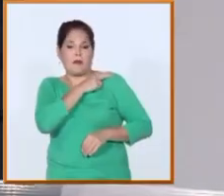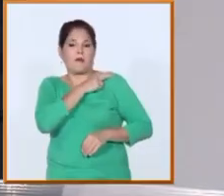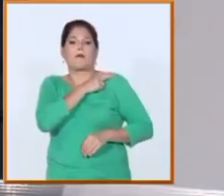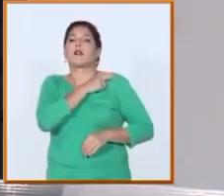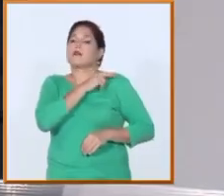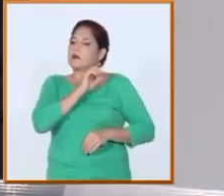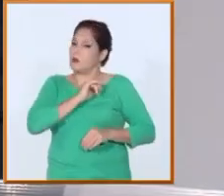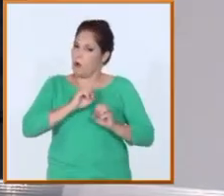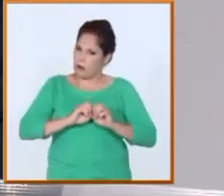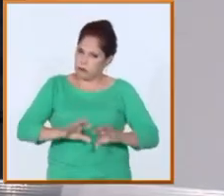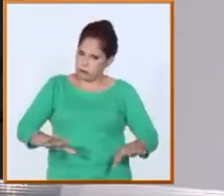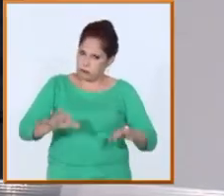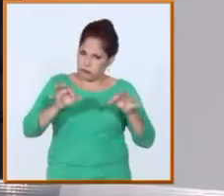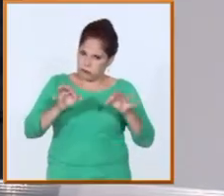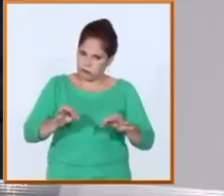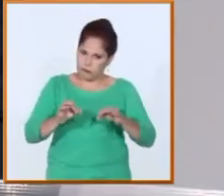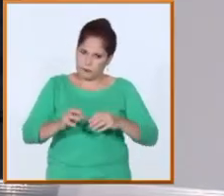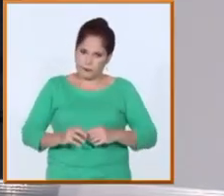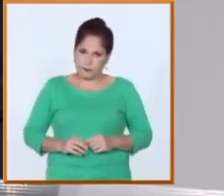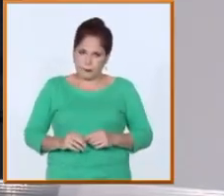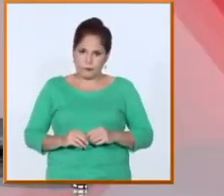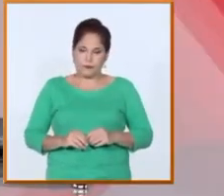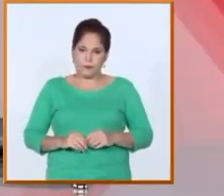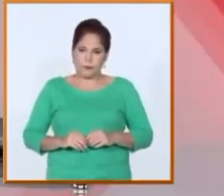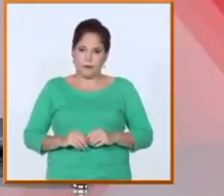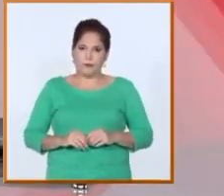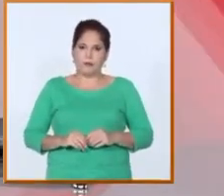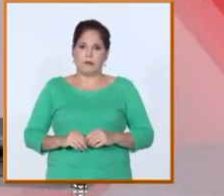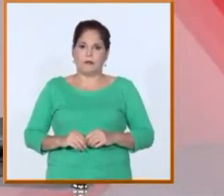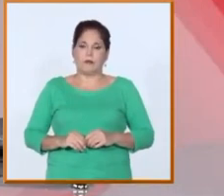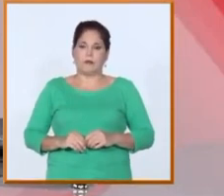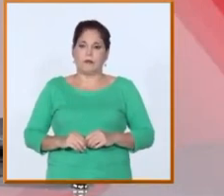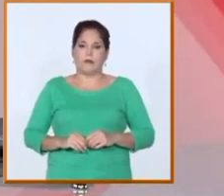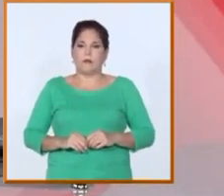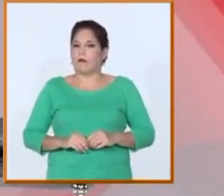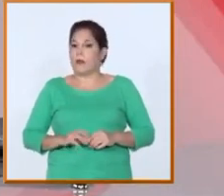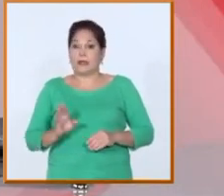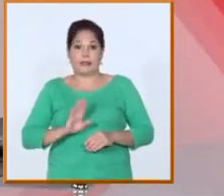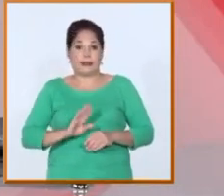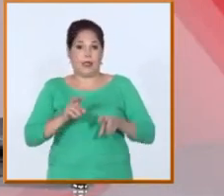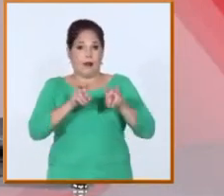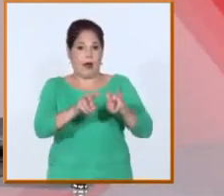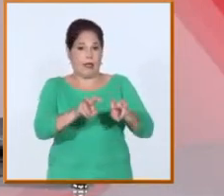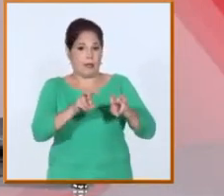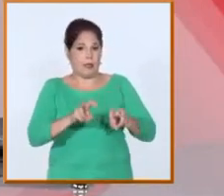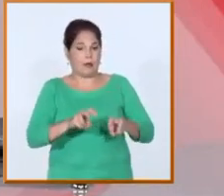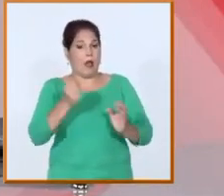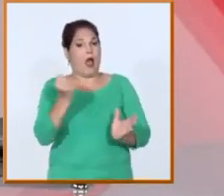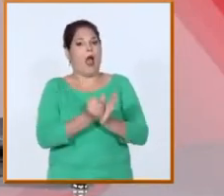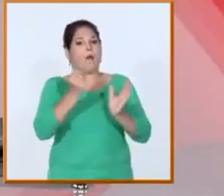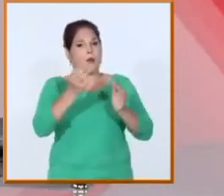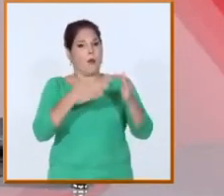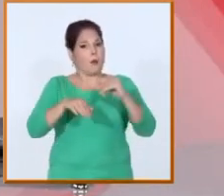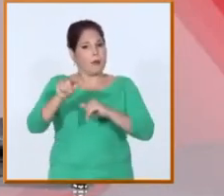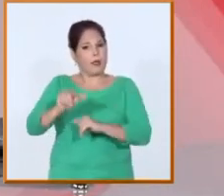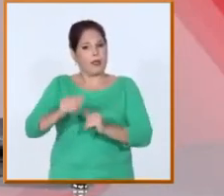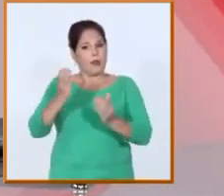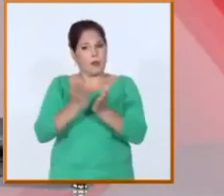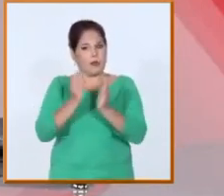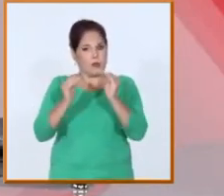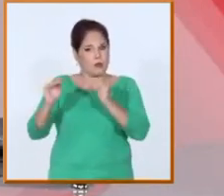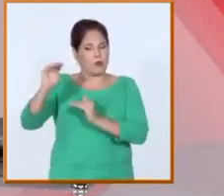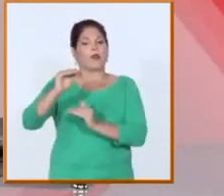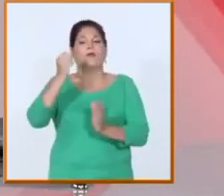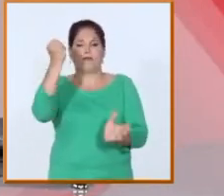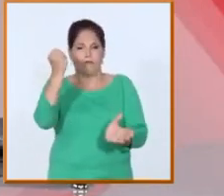que modestamente estamos desempeñando. Cuando lo nombraron ministro, cuando la Asamblea dio su aprobación a su mandato como